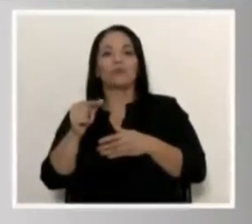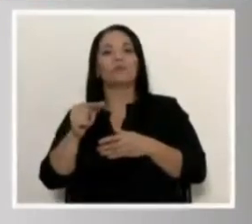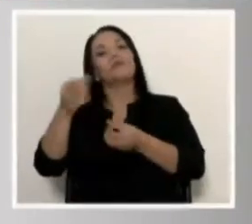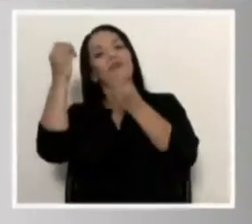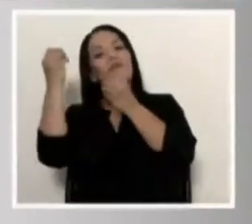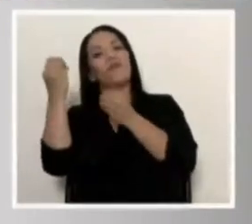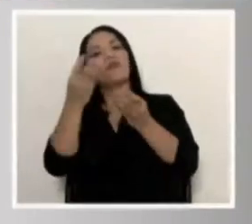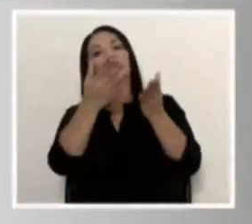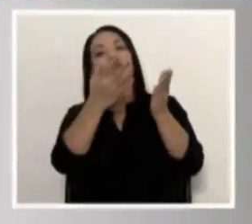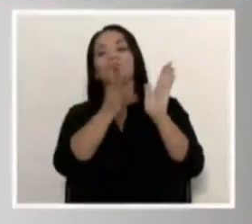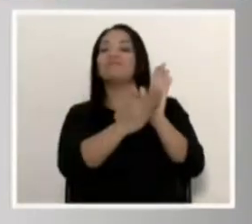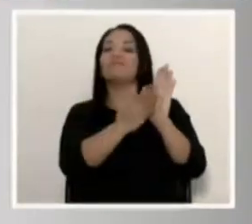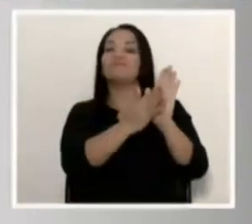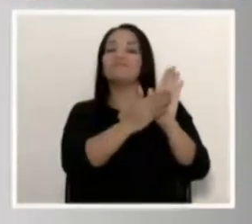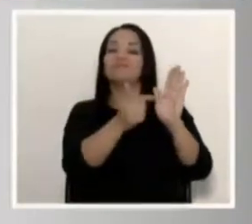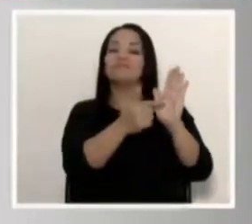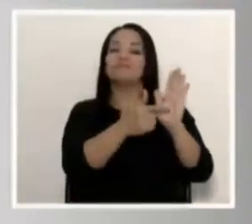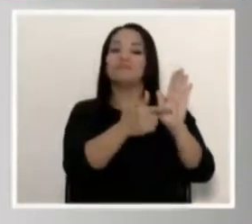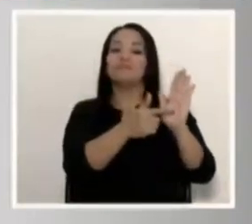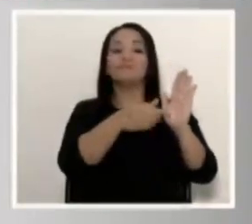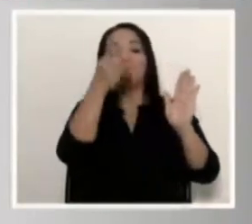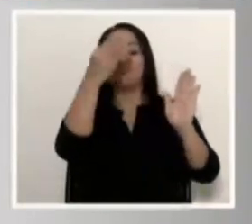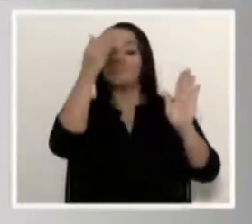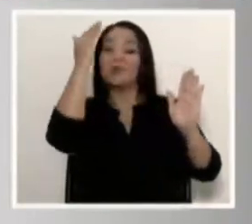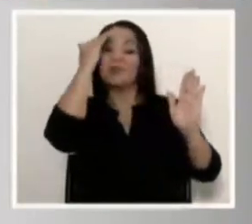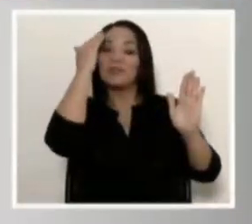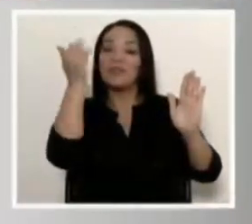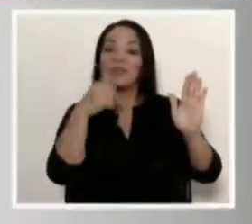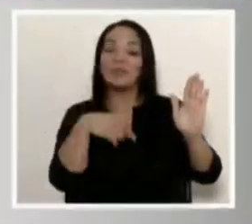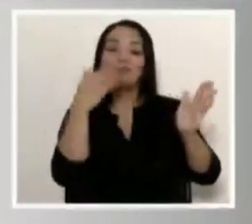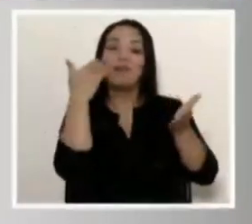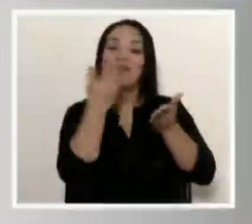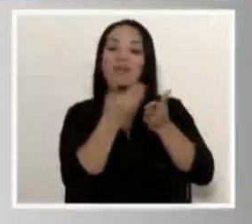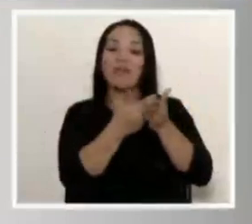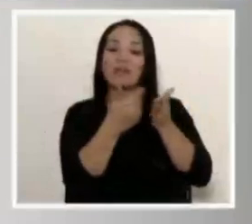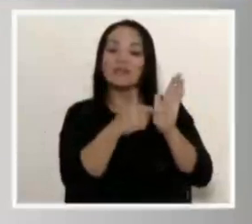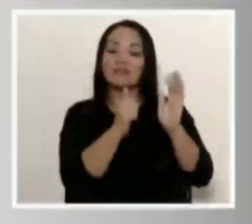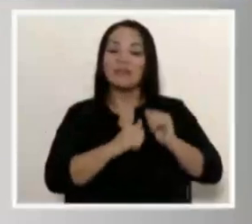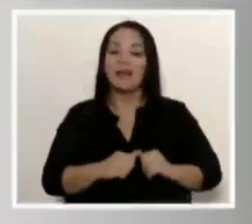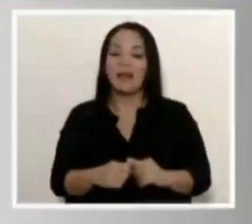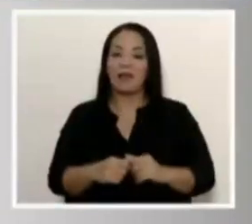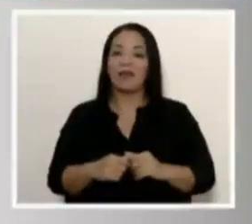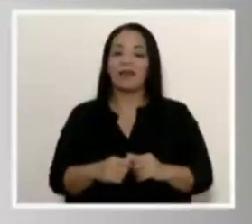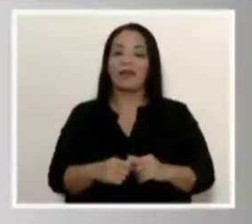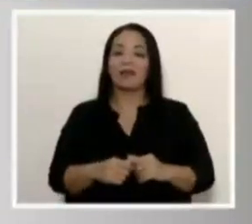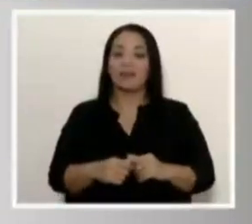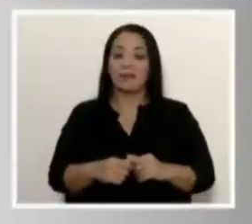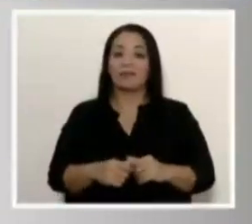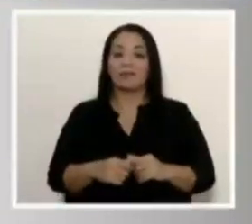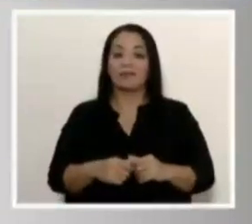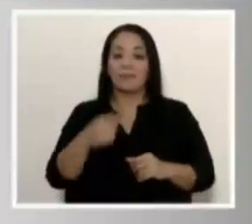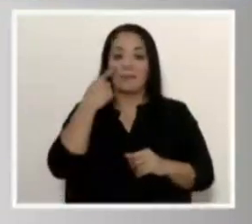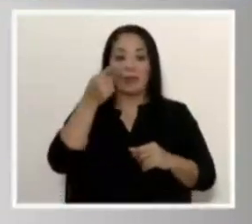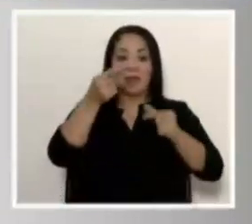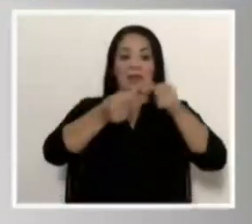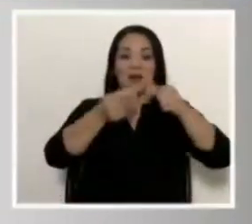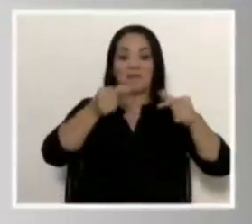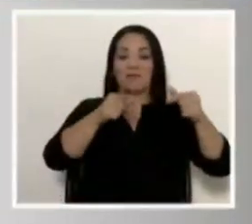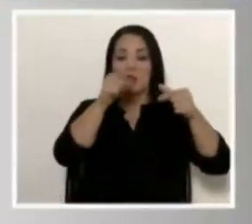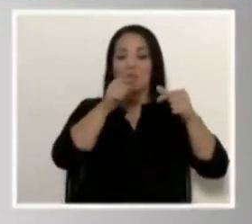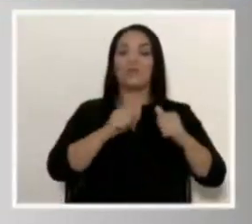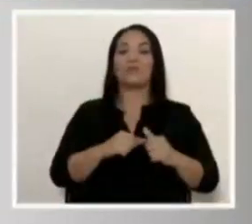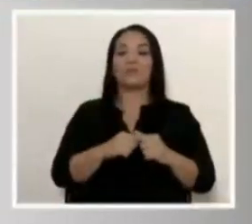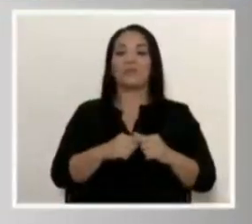dosis, una buena dosis de conocimiento y evidencia. Y como pueden ver en este gráfico